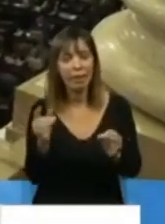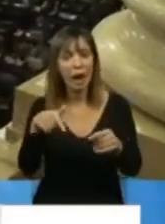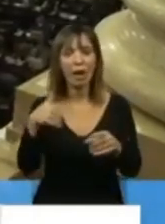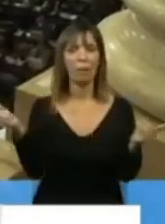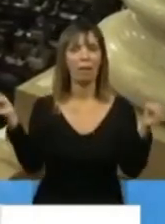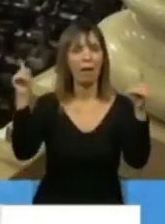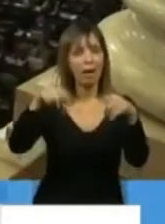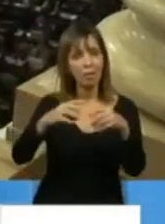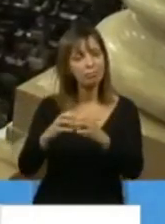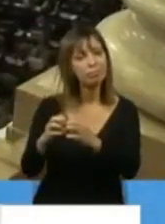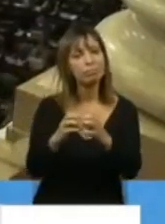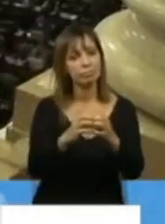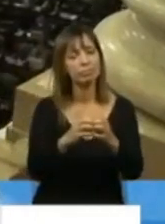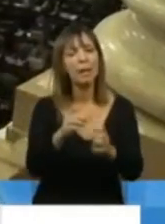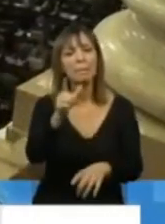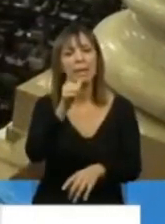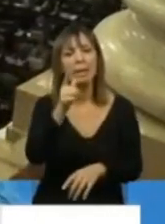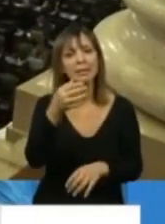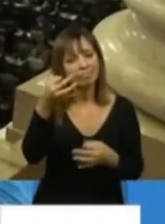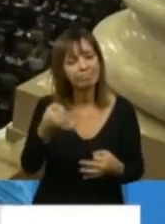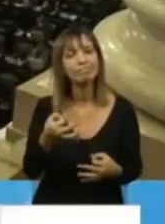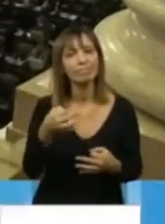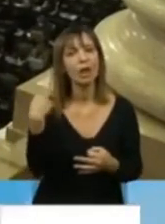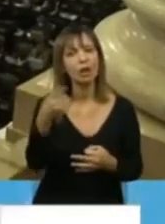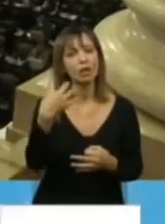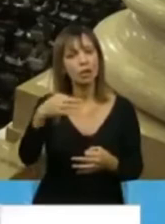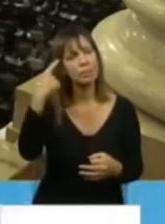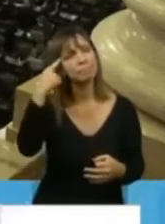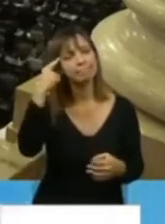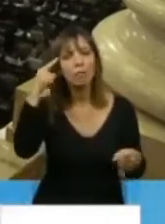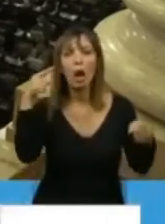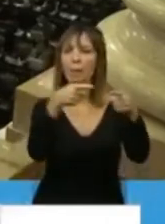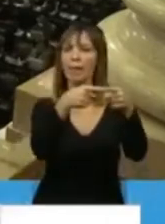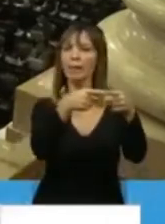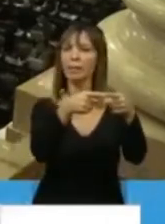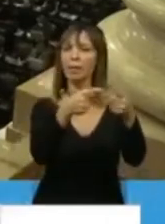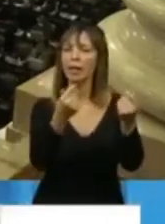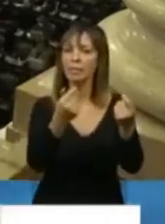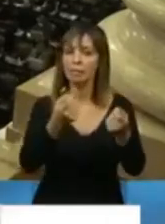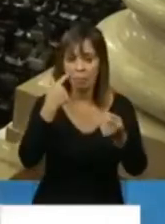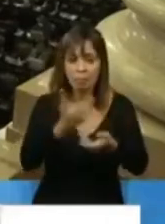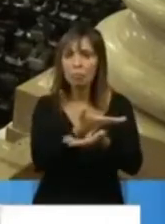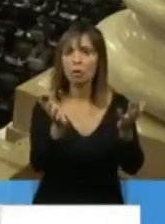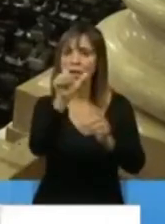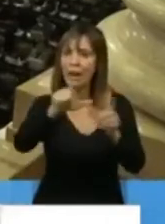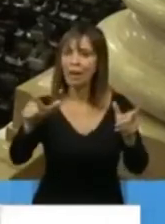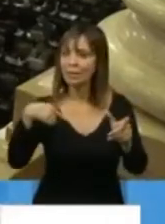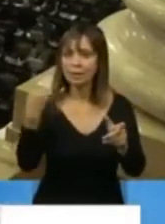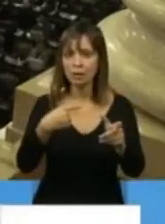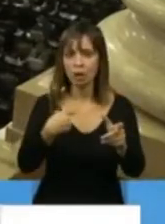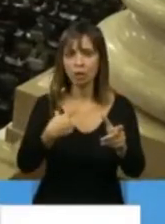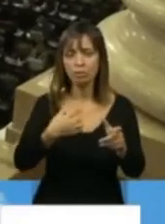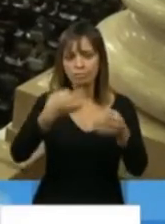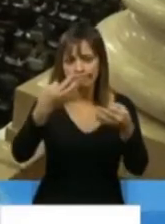oportuno que tenemos que plantearnos como objetivo es darle una señal de certeza en la situación que estamos